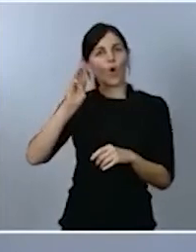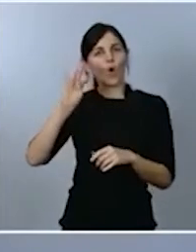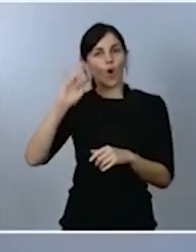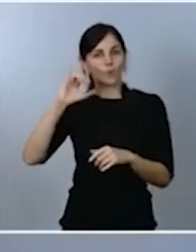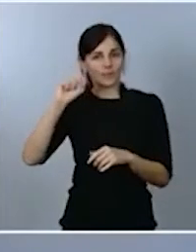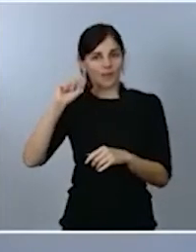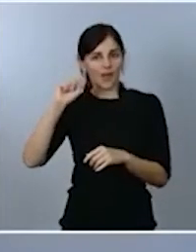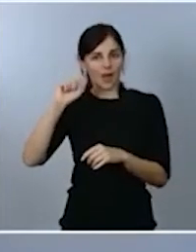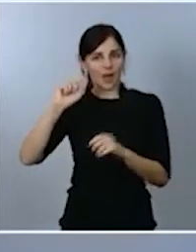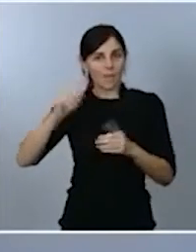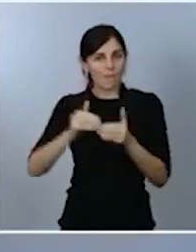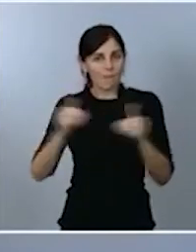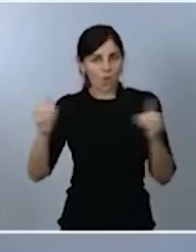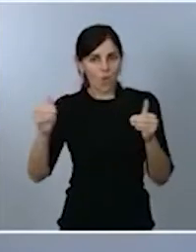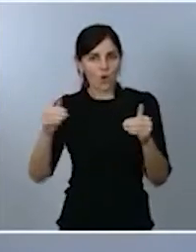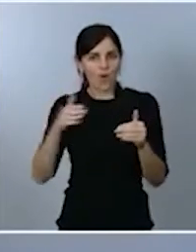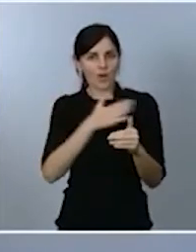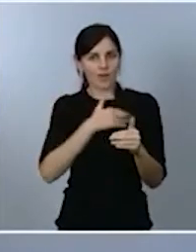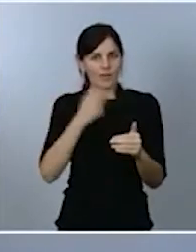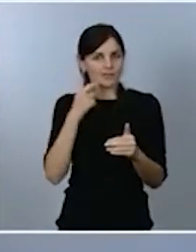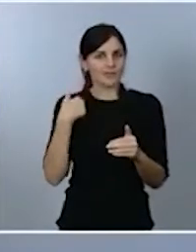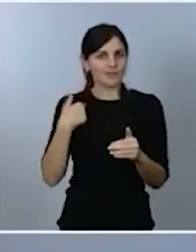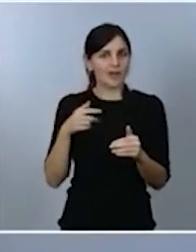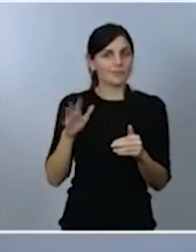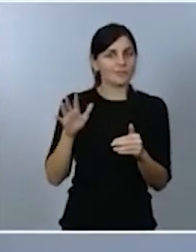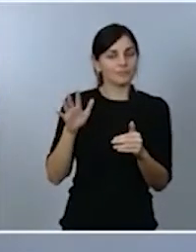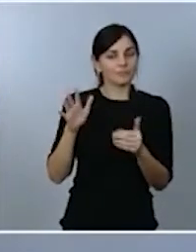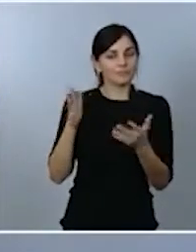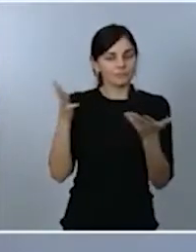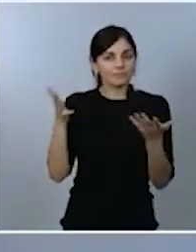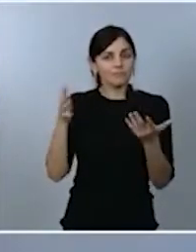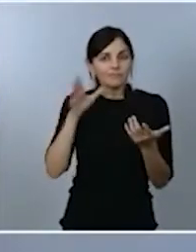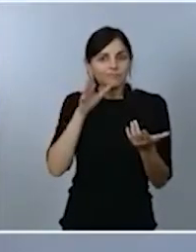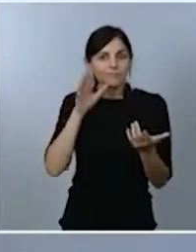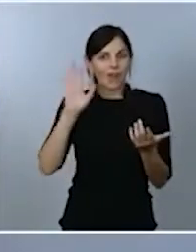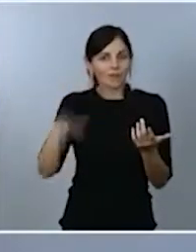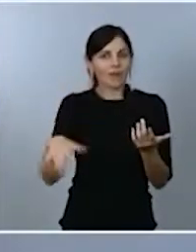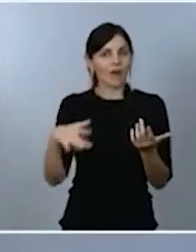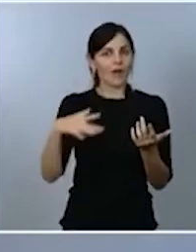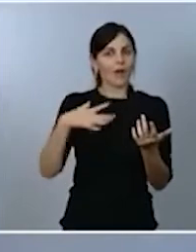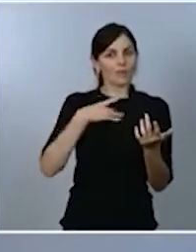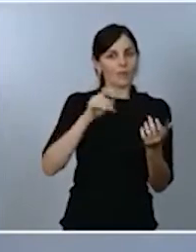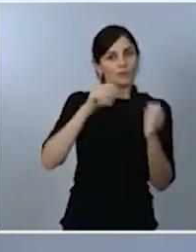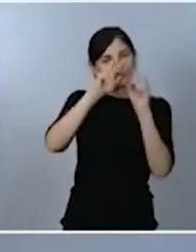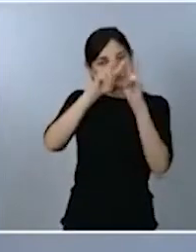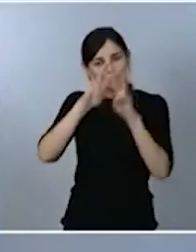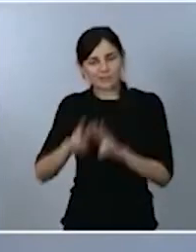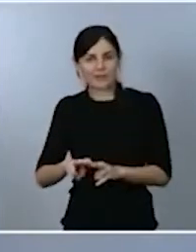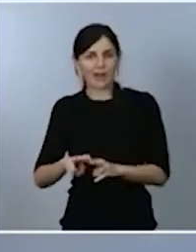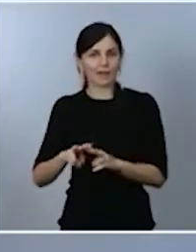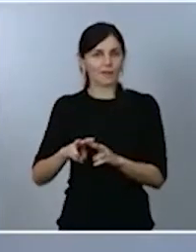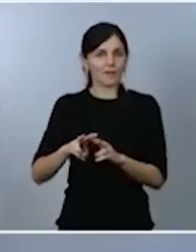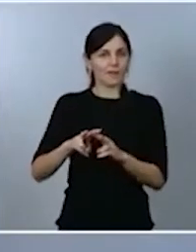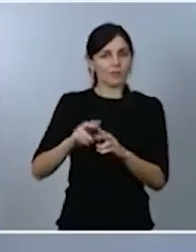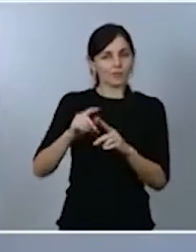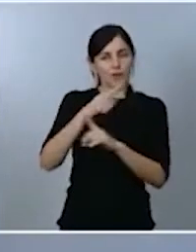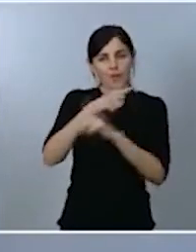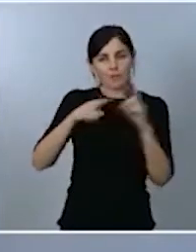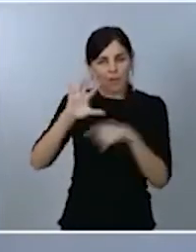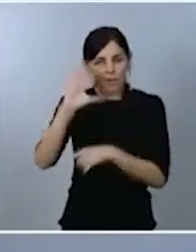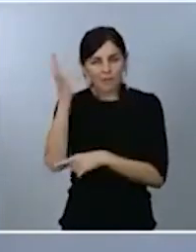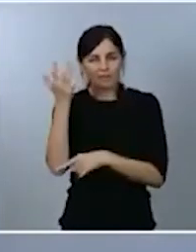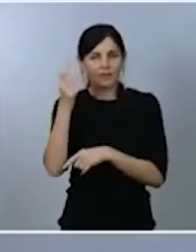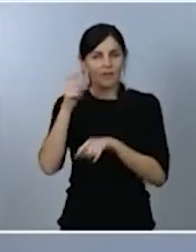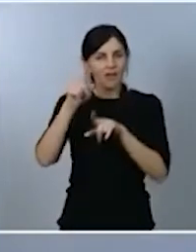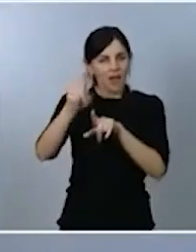incrementan las posibilidades de hacer estudios sobre el territorio, sobre el medioambiente, la agricultura y